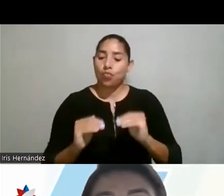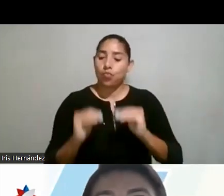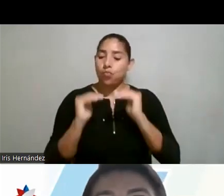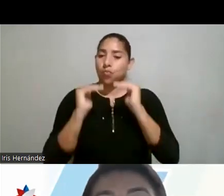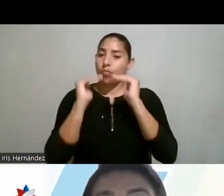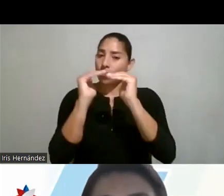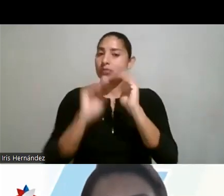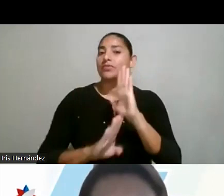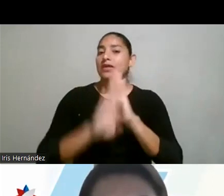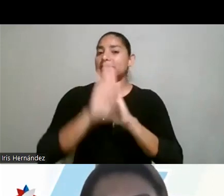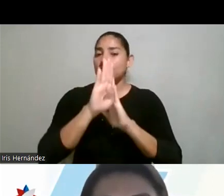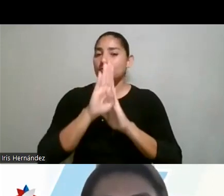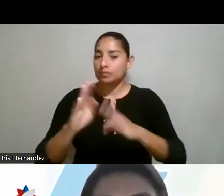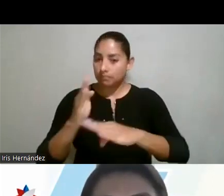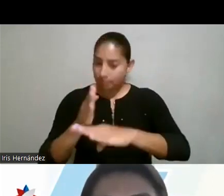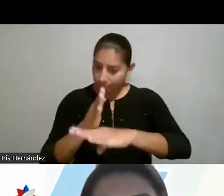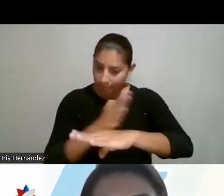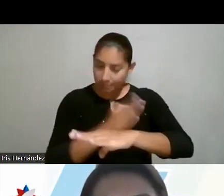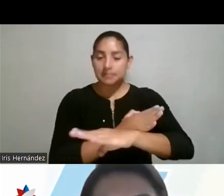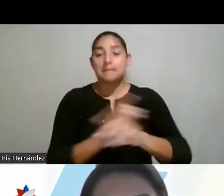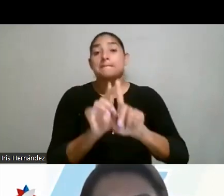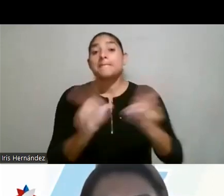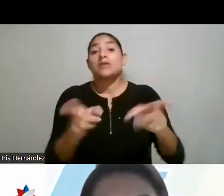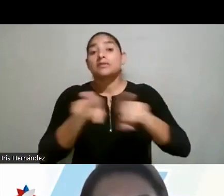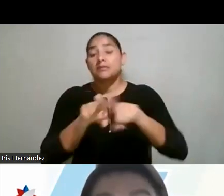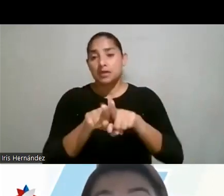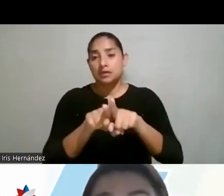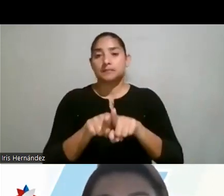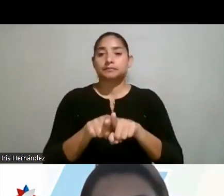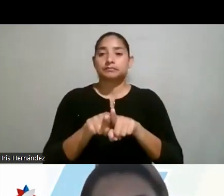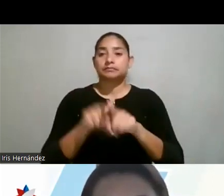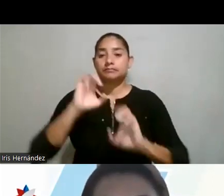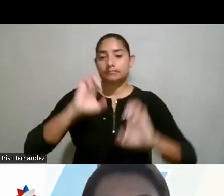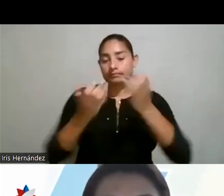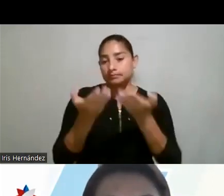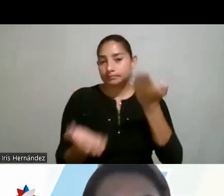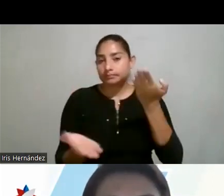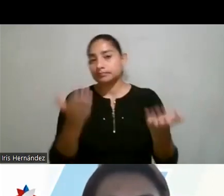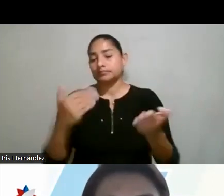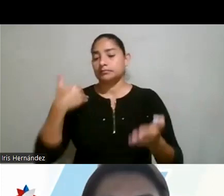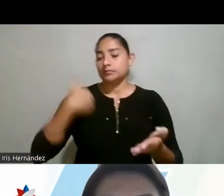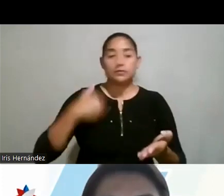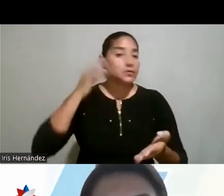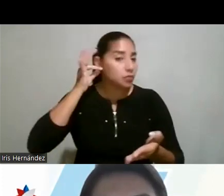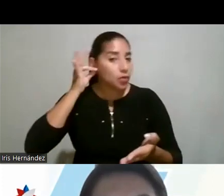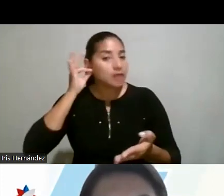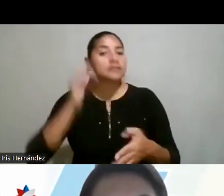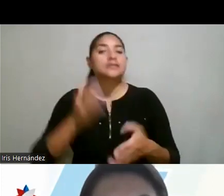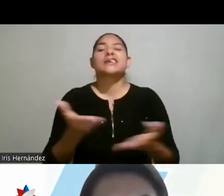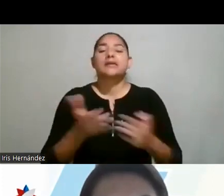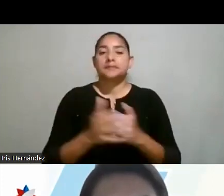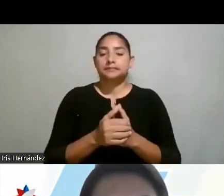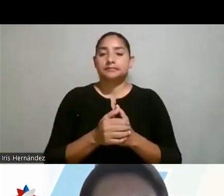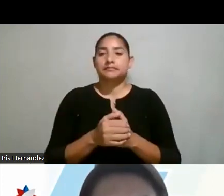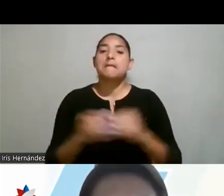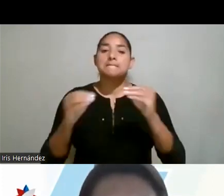acelerado, pero también equitativo entre hombres y mujeres, que haya